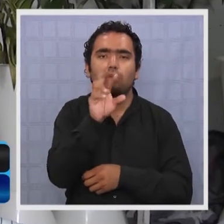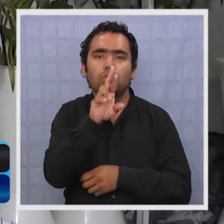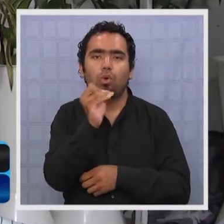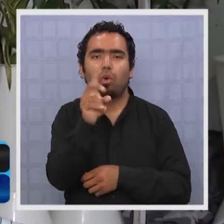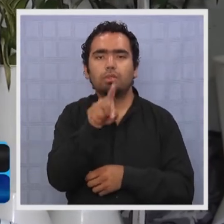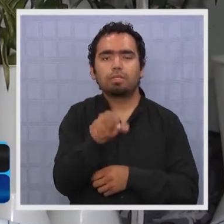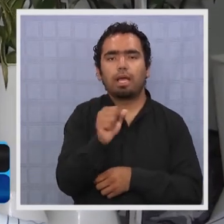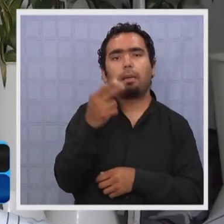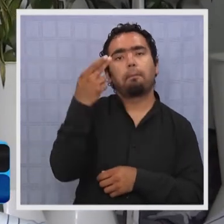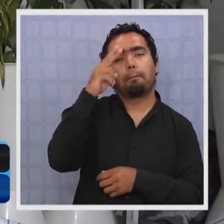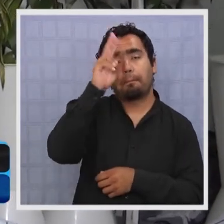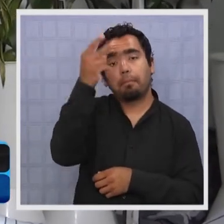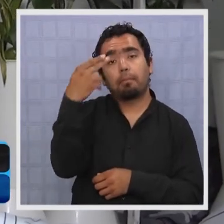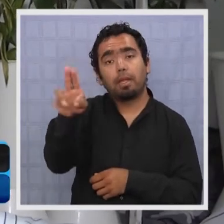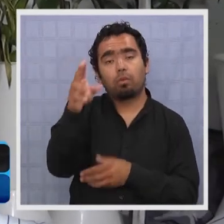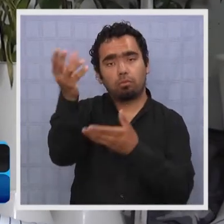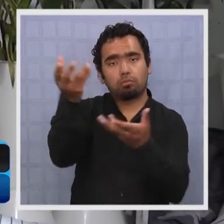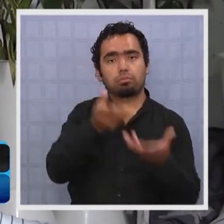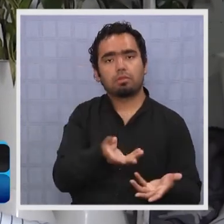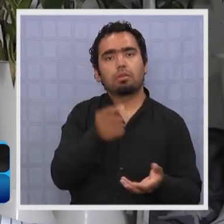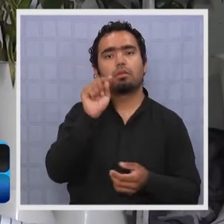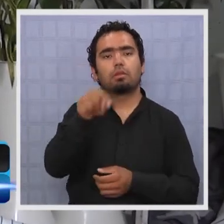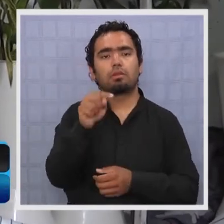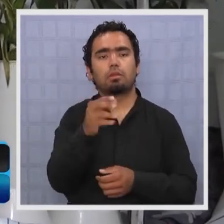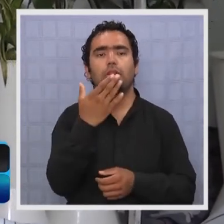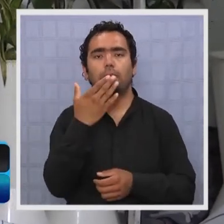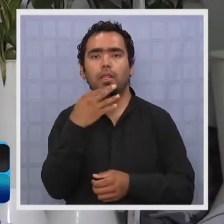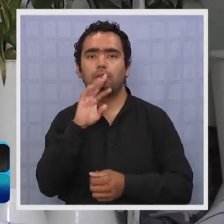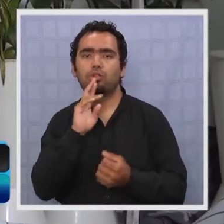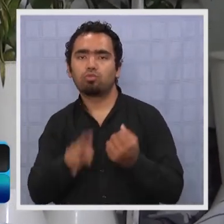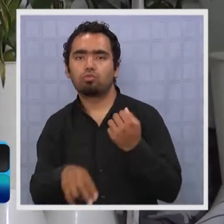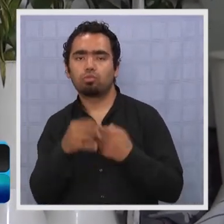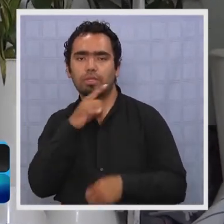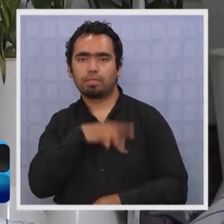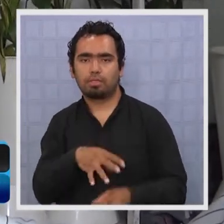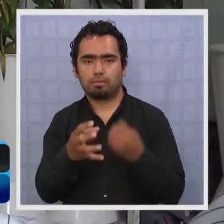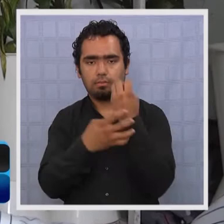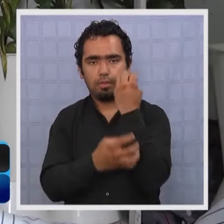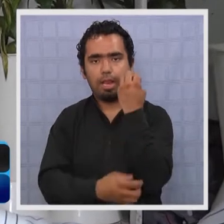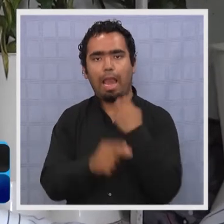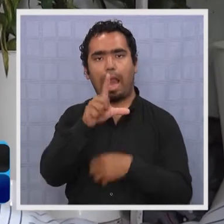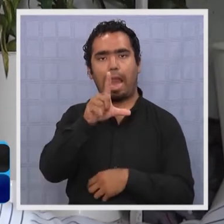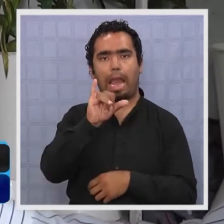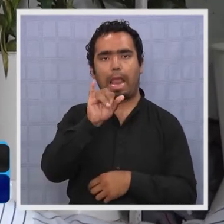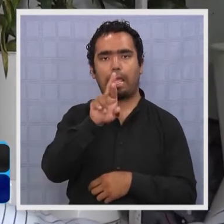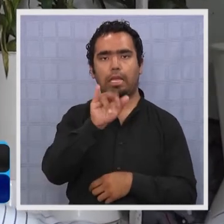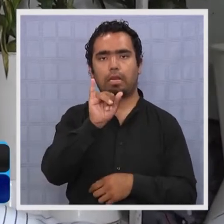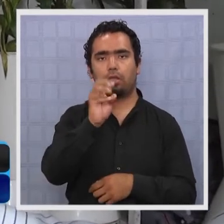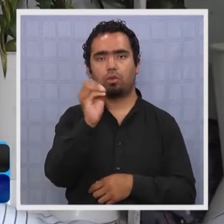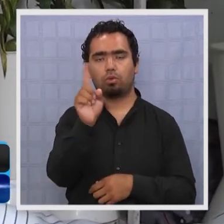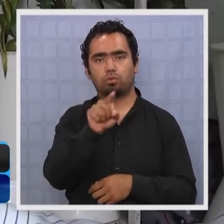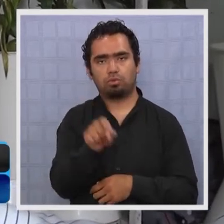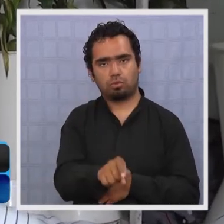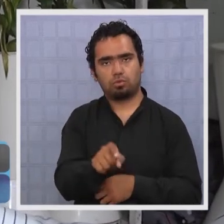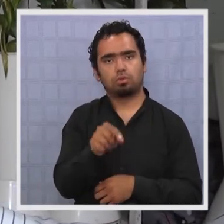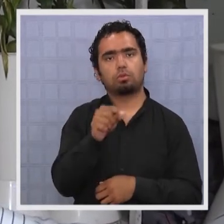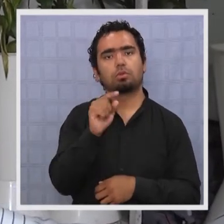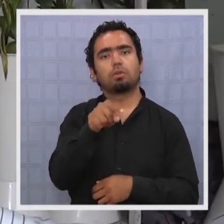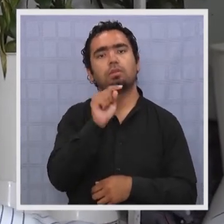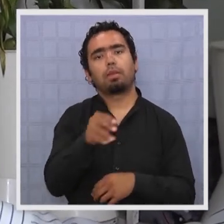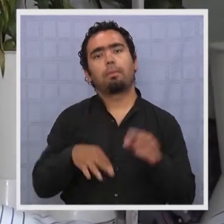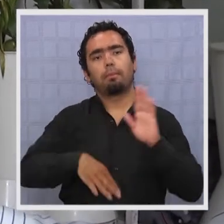de la zona del Perú, de Arequipa, y también vienen del sur de Chile, como son los lilios, que son las flores que